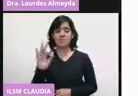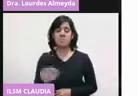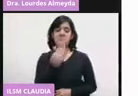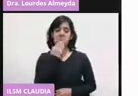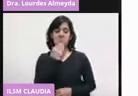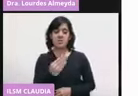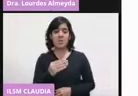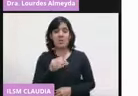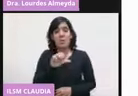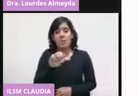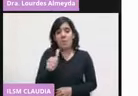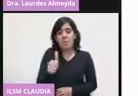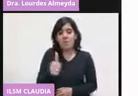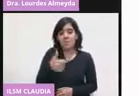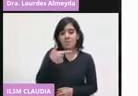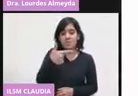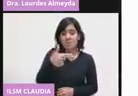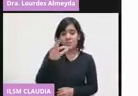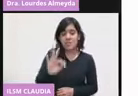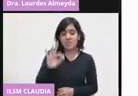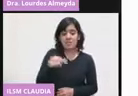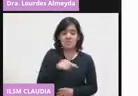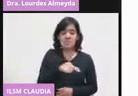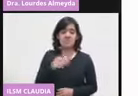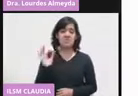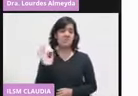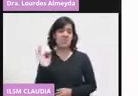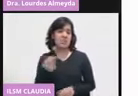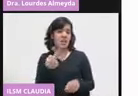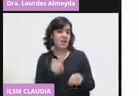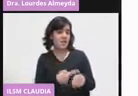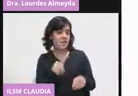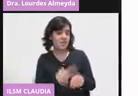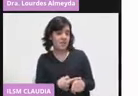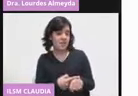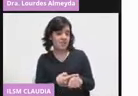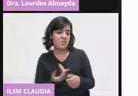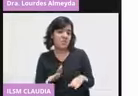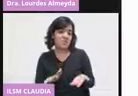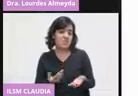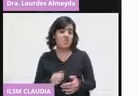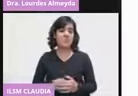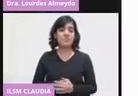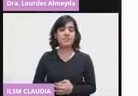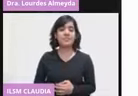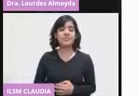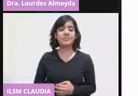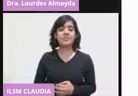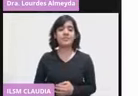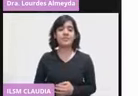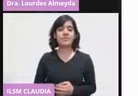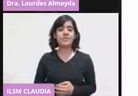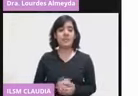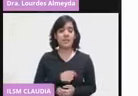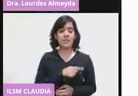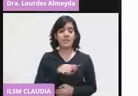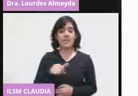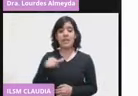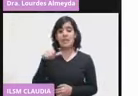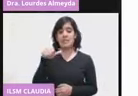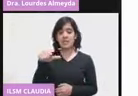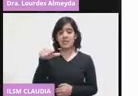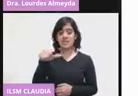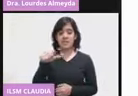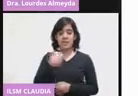inmunodeprimidos y no vayan a alcanzar esa protección. Y a partir de los 16 años, porque